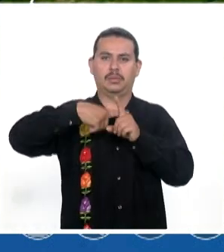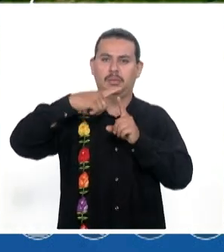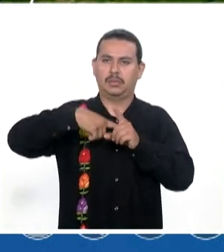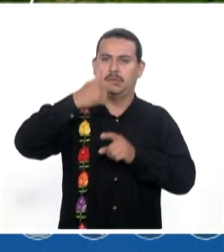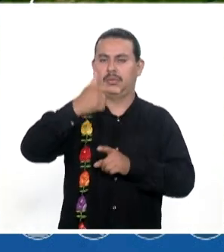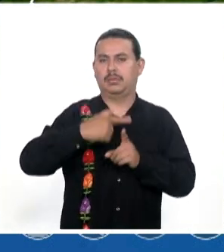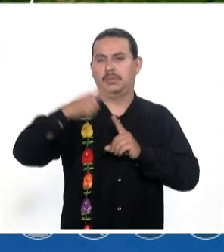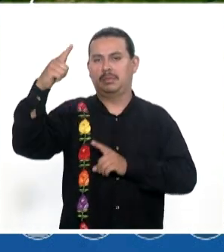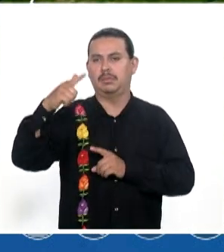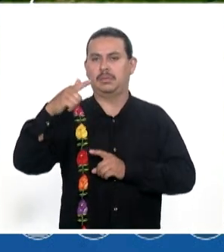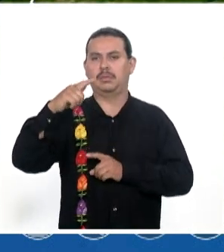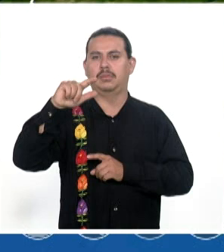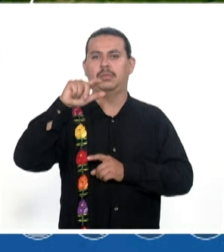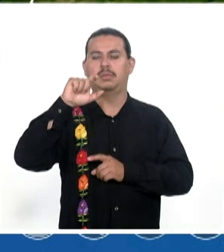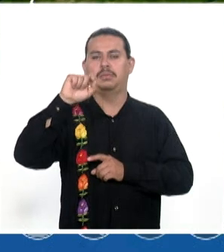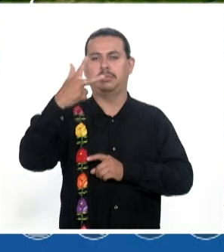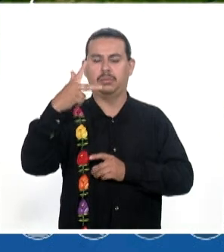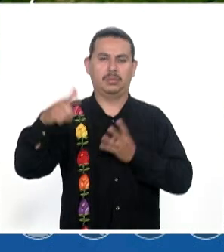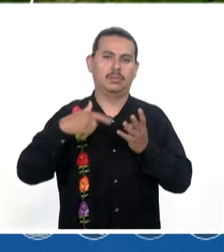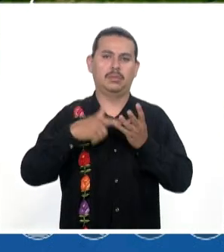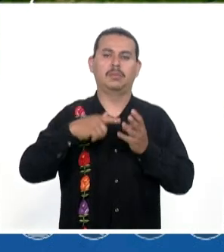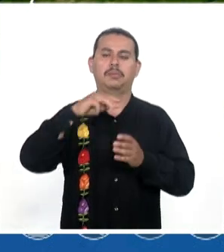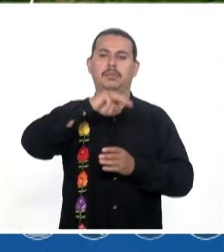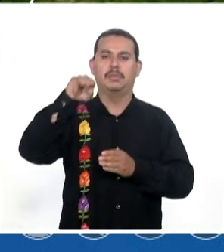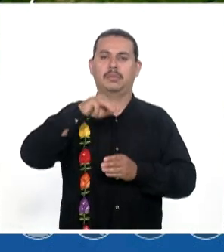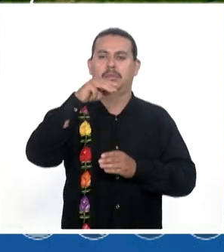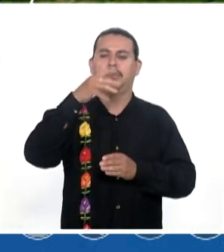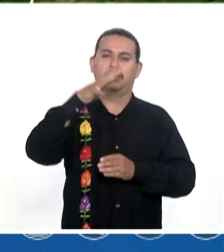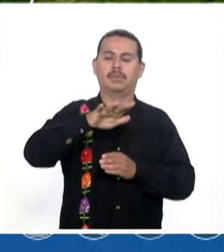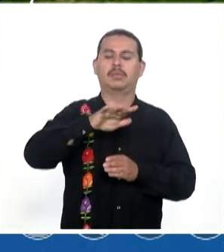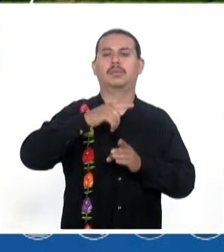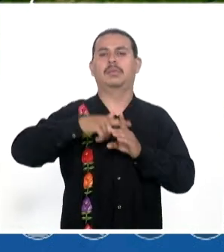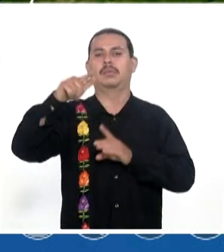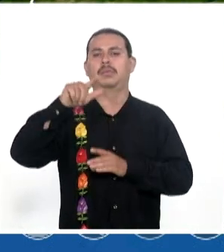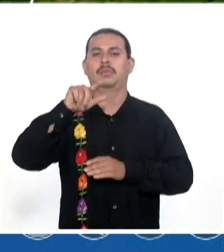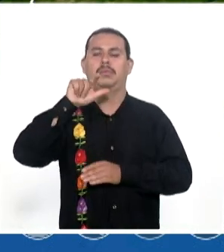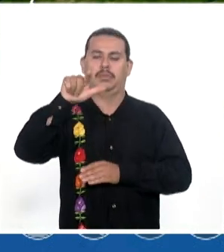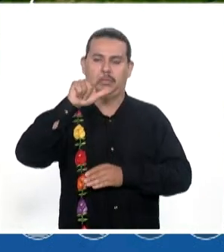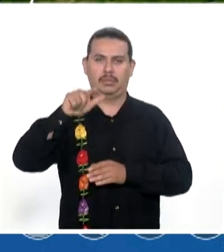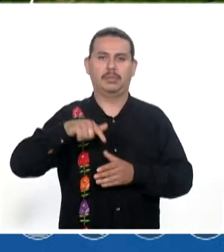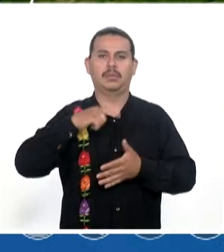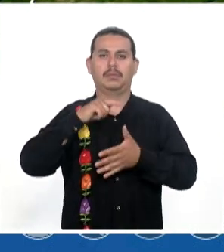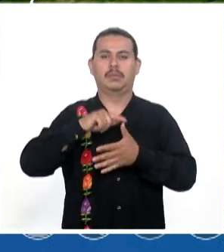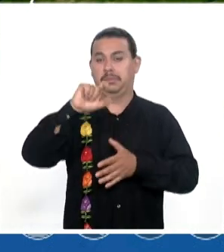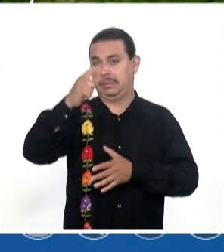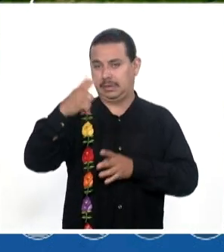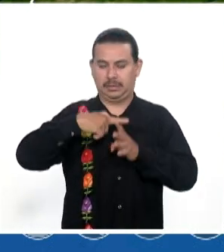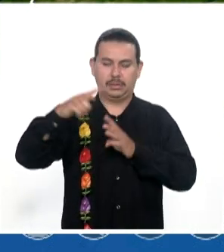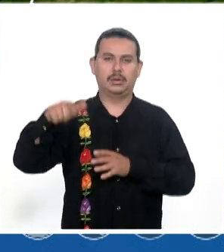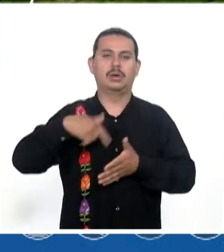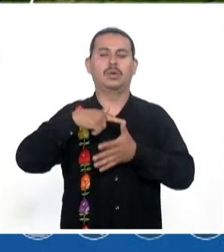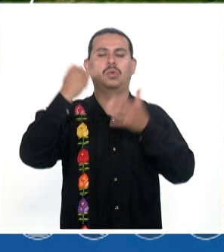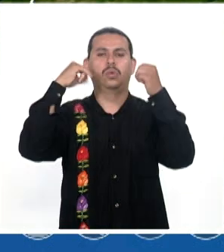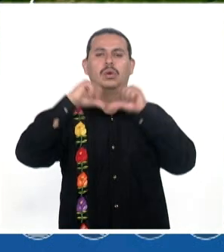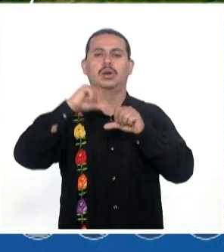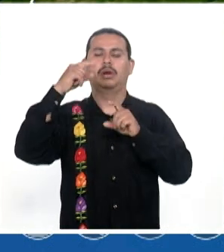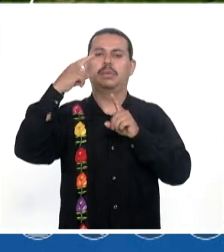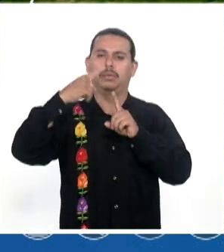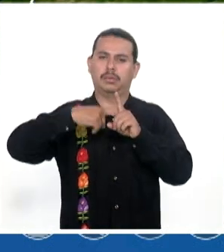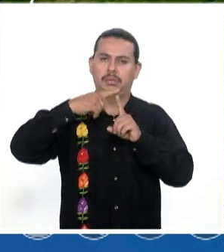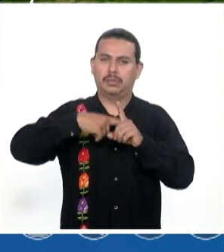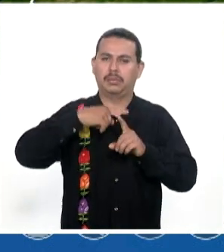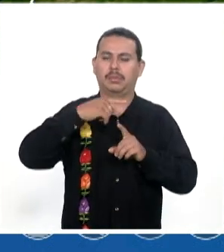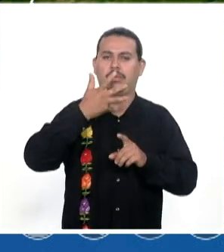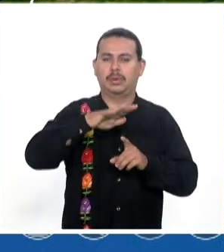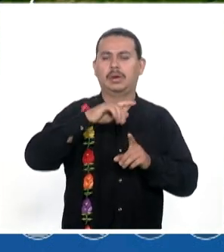mínima 7 La máxima 28 En Mitla La mínima 10 La máxima 27 En Juquila 16 La